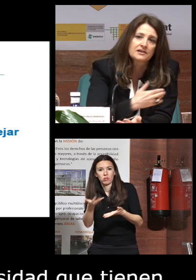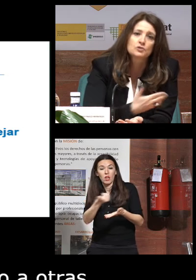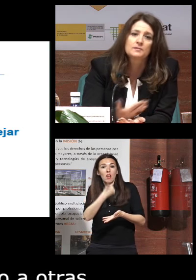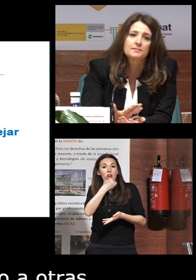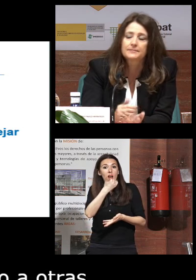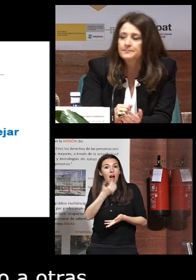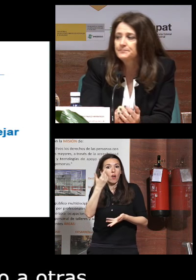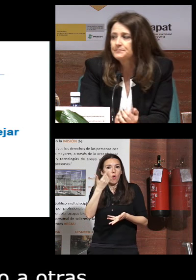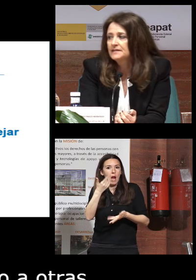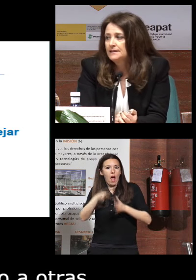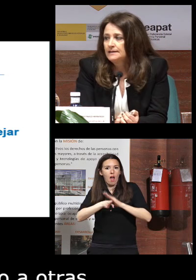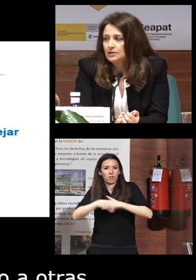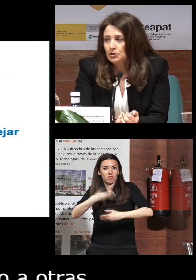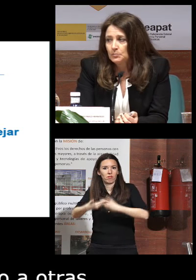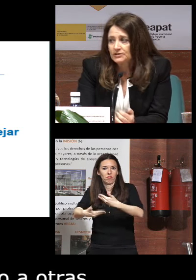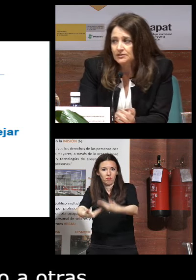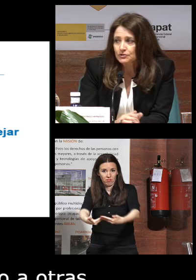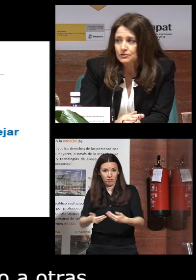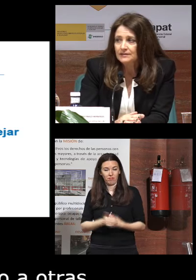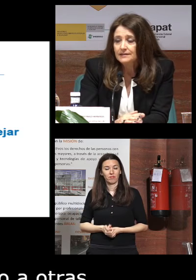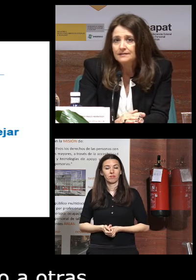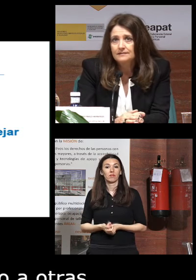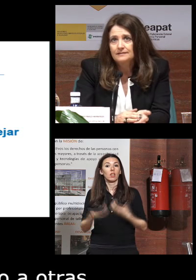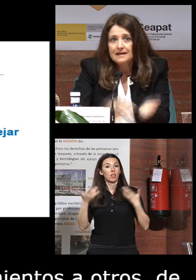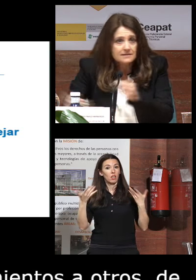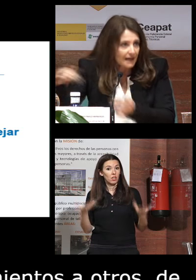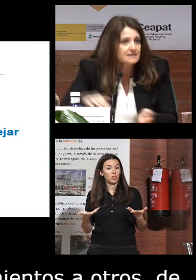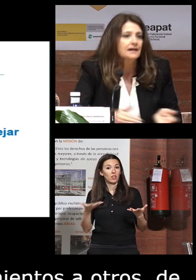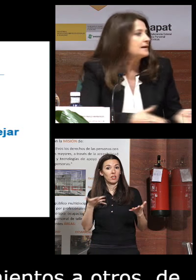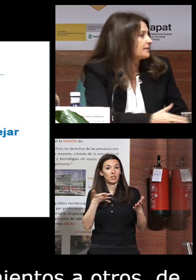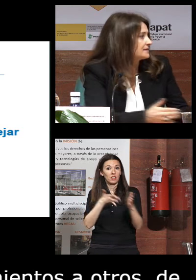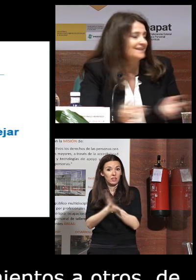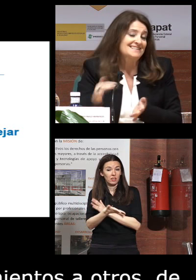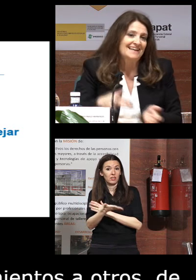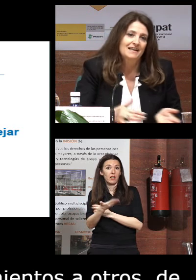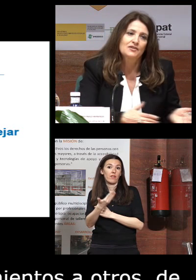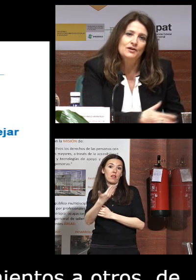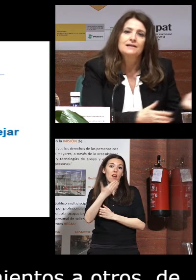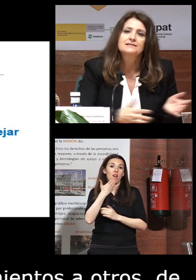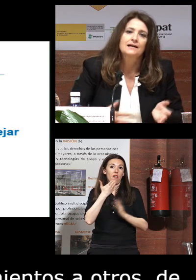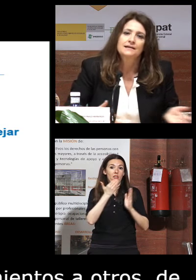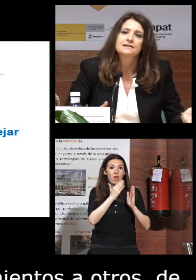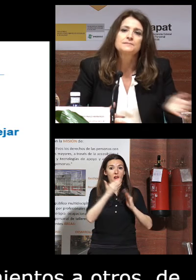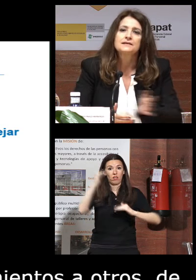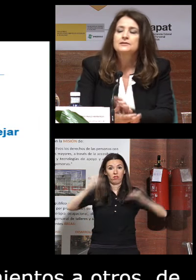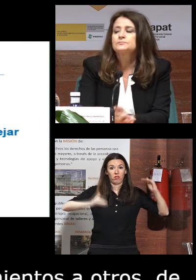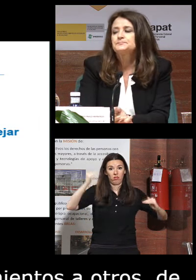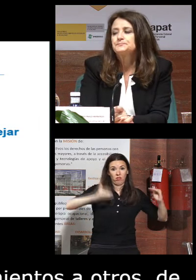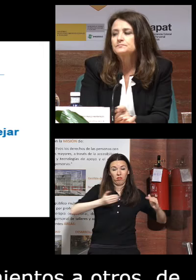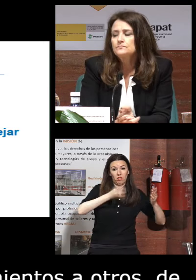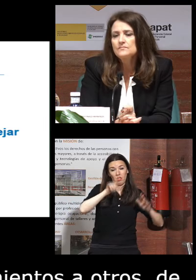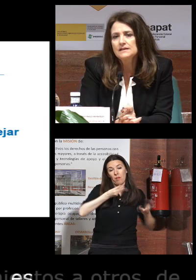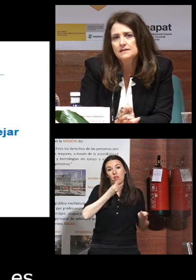que sobreviva por tanto es transgeneracional esa generatividad